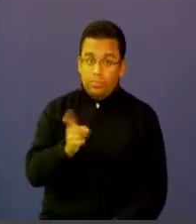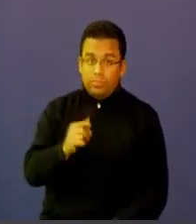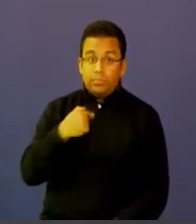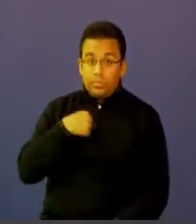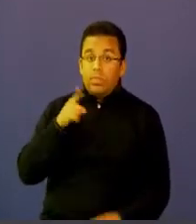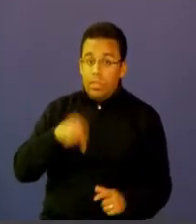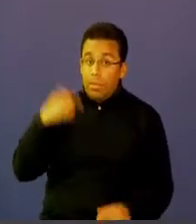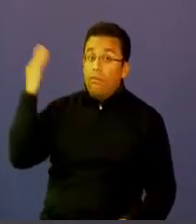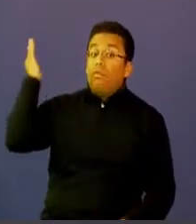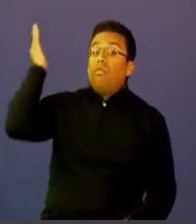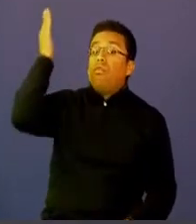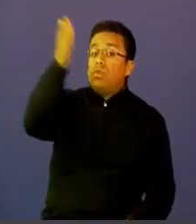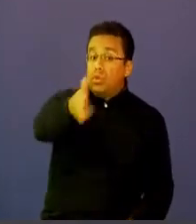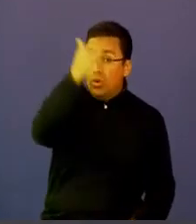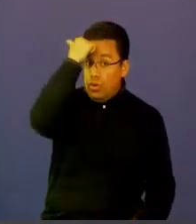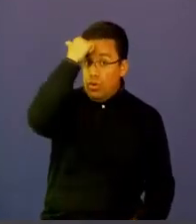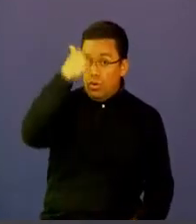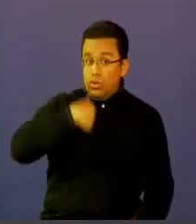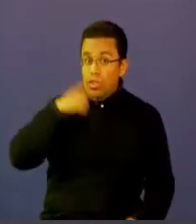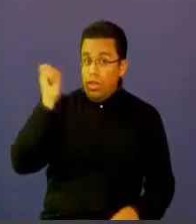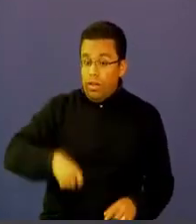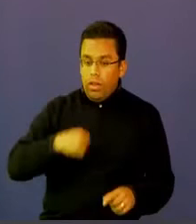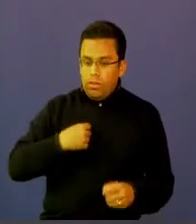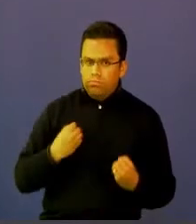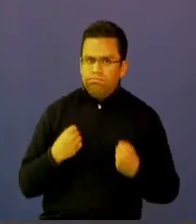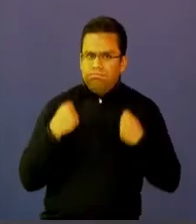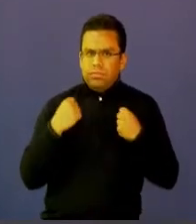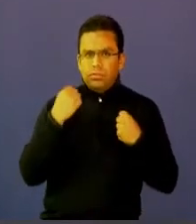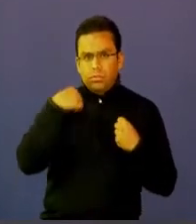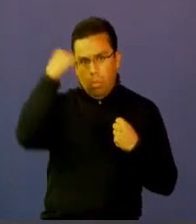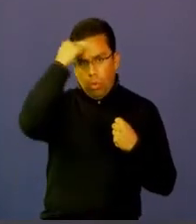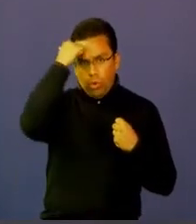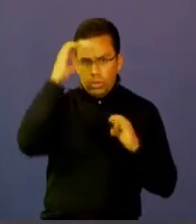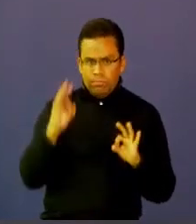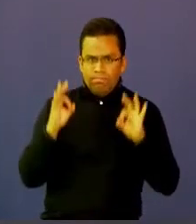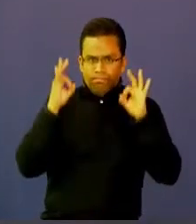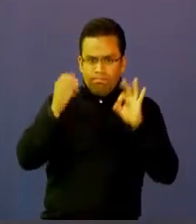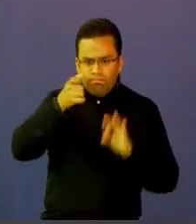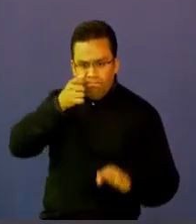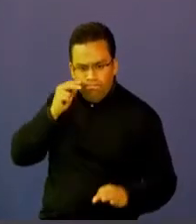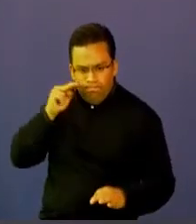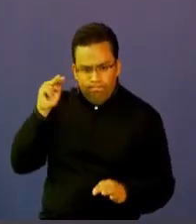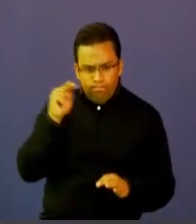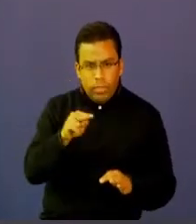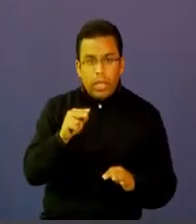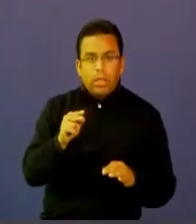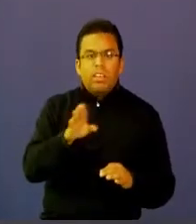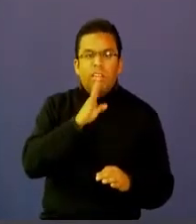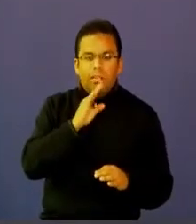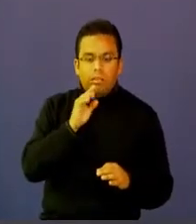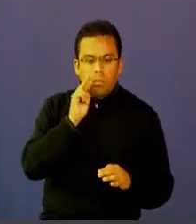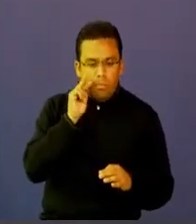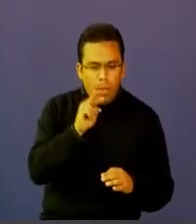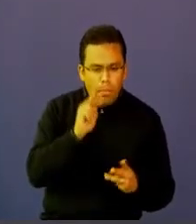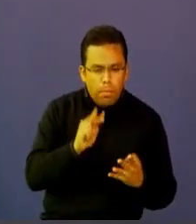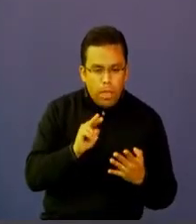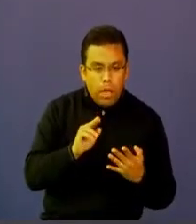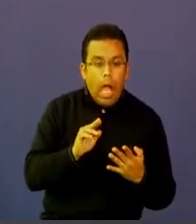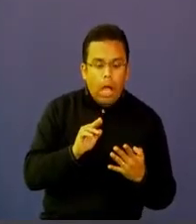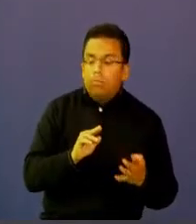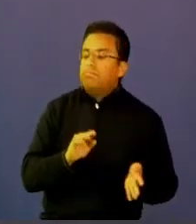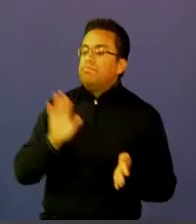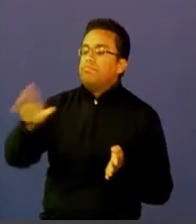volverse en un gran docente de la curaduría de contenidos para sus estudiantes. Esta